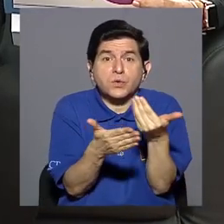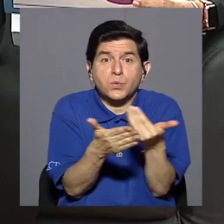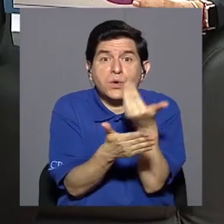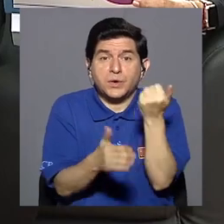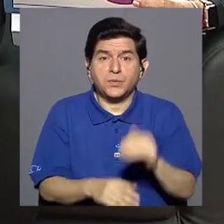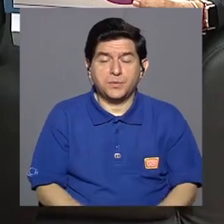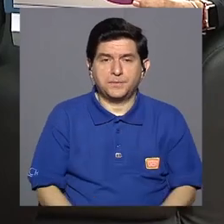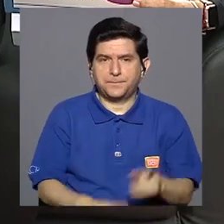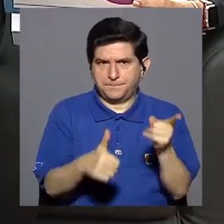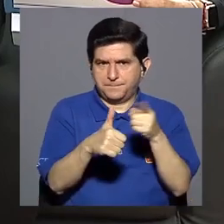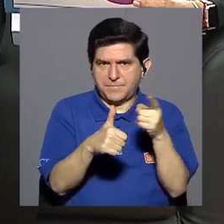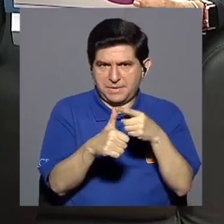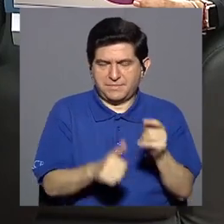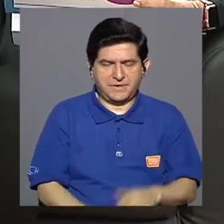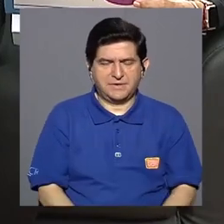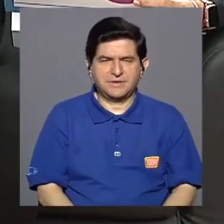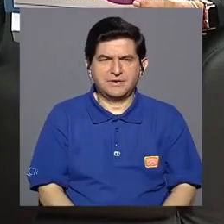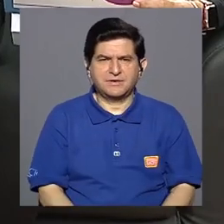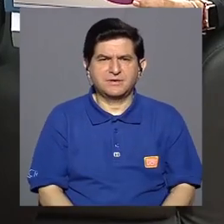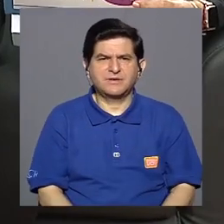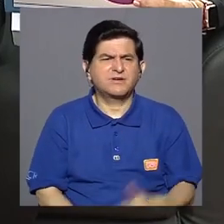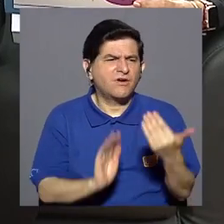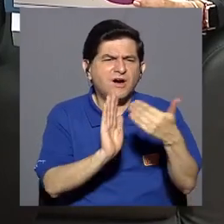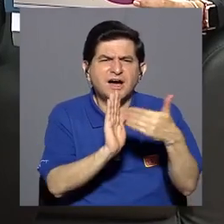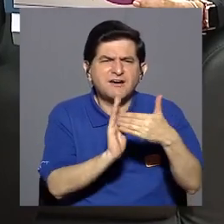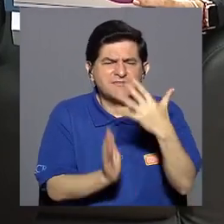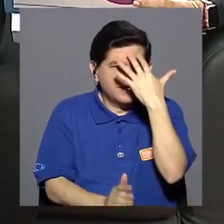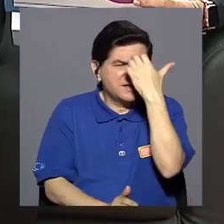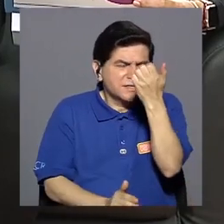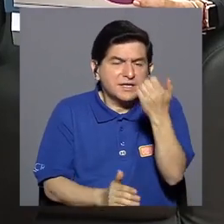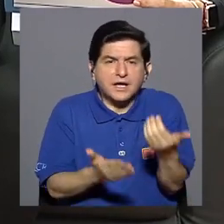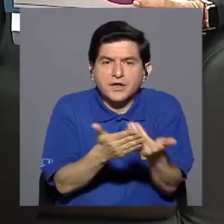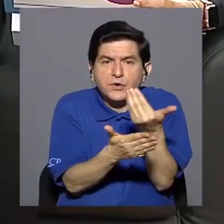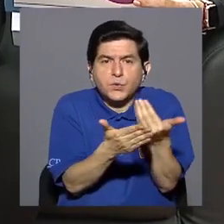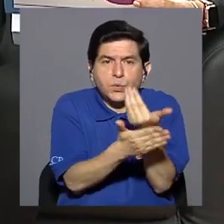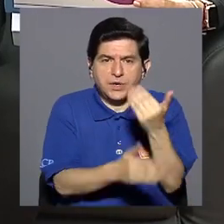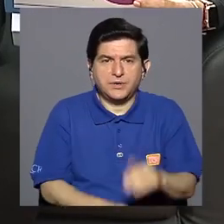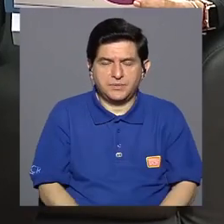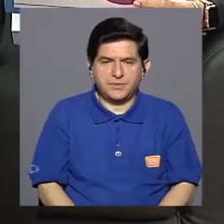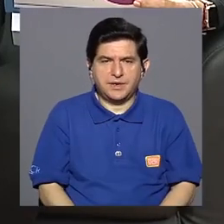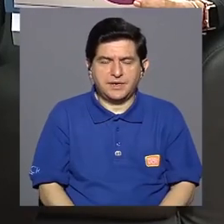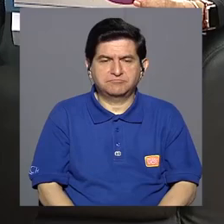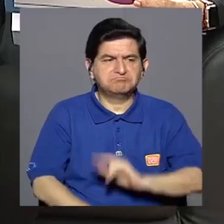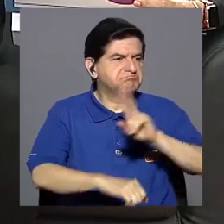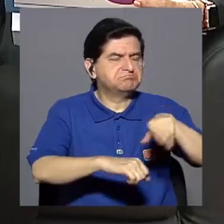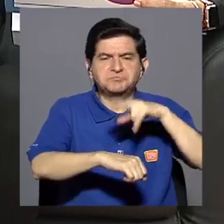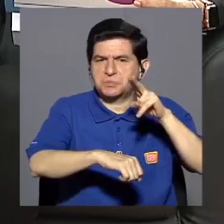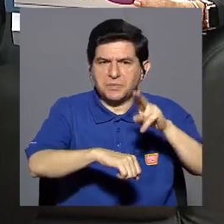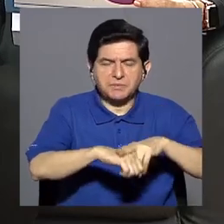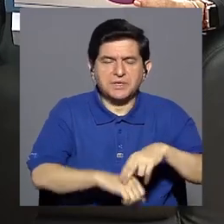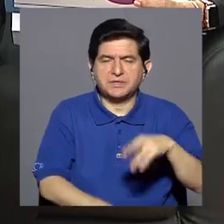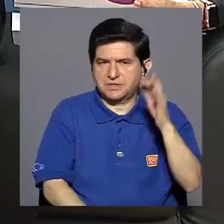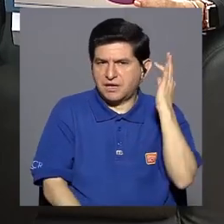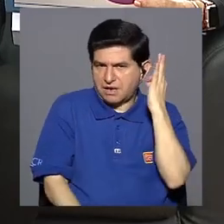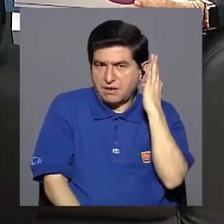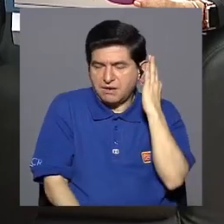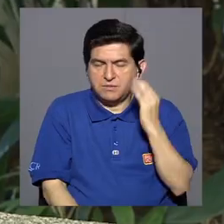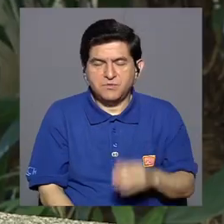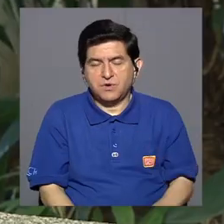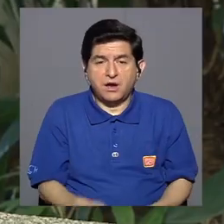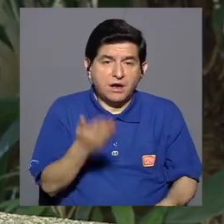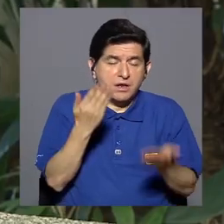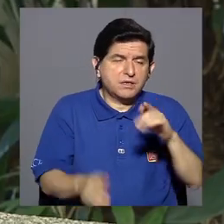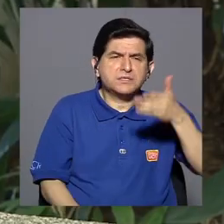todo recientes. Primero nos altera la memoria reciente, con mucha frecuencia la señora